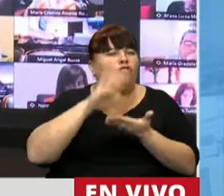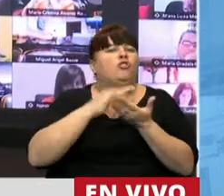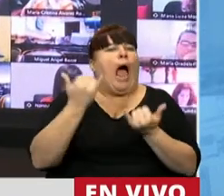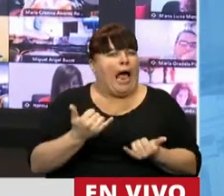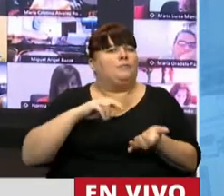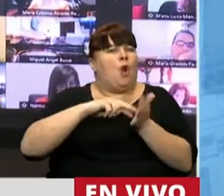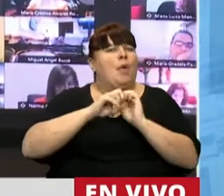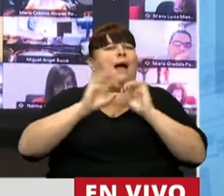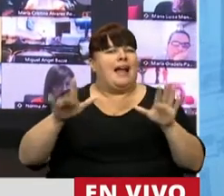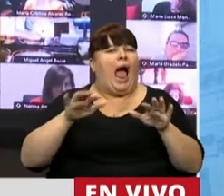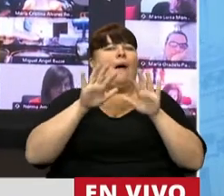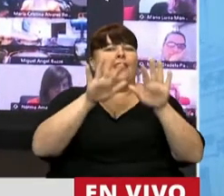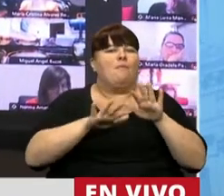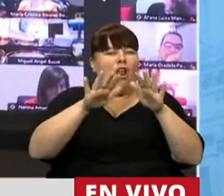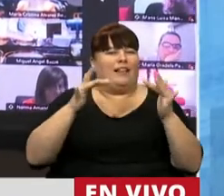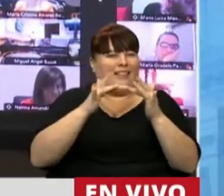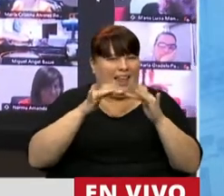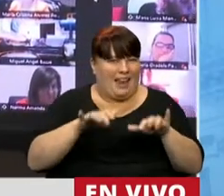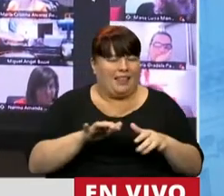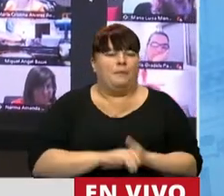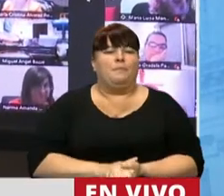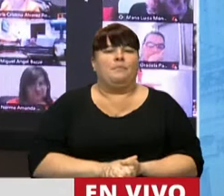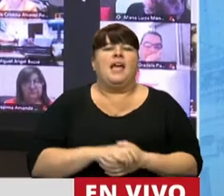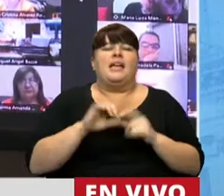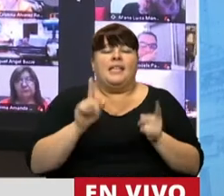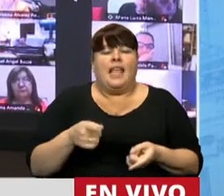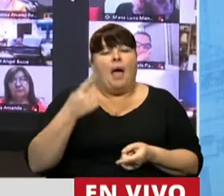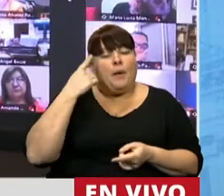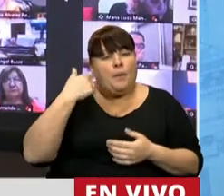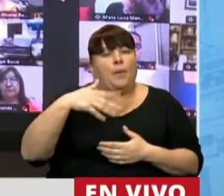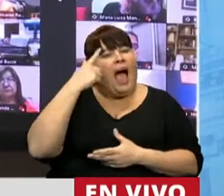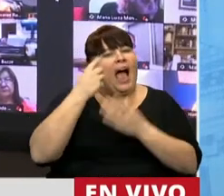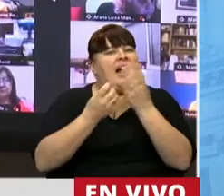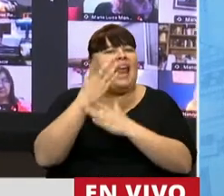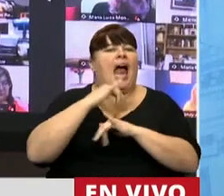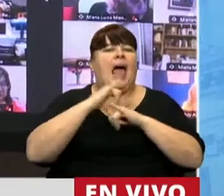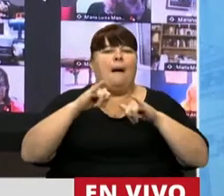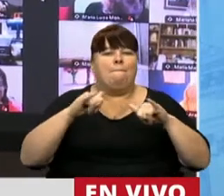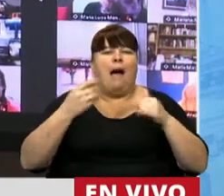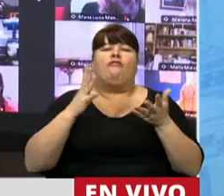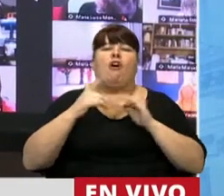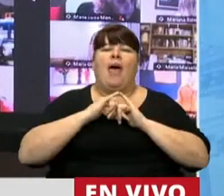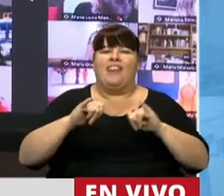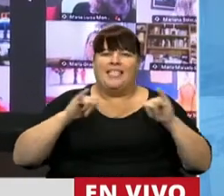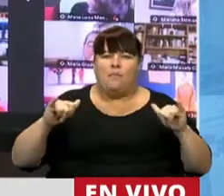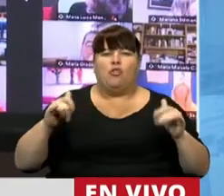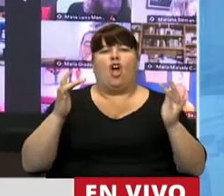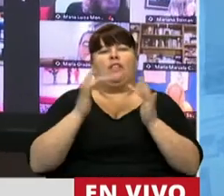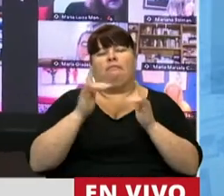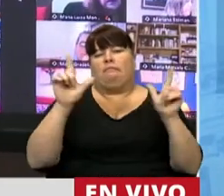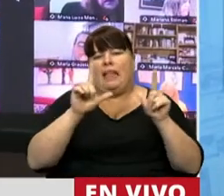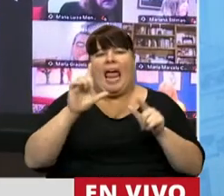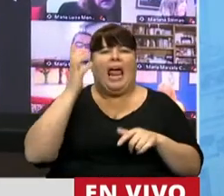problemática del grúmino y del ciberacoso. También prevé diseñar campañas de difusión a través de medios masivos de